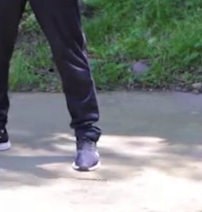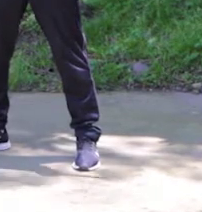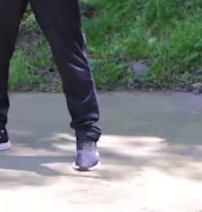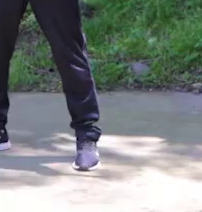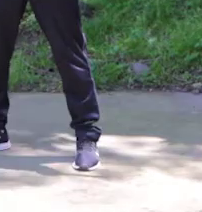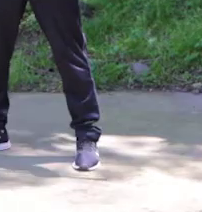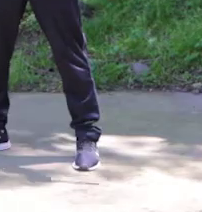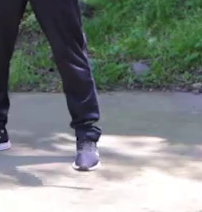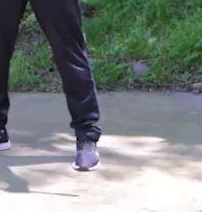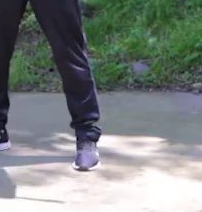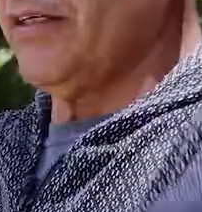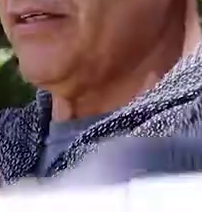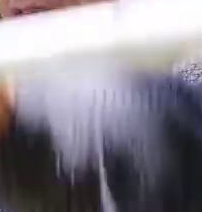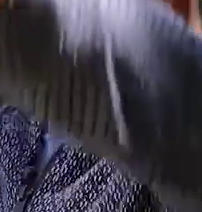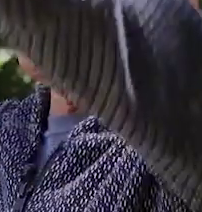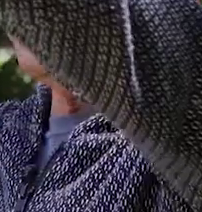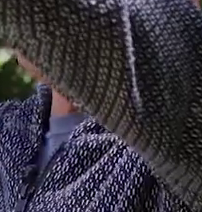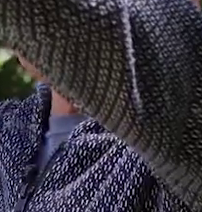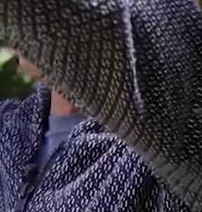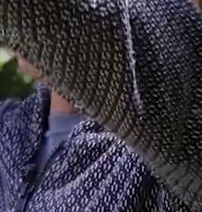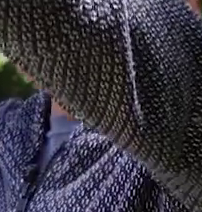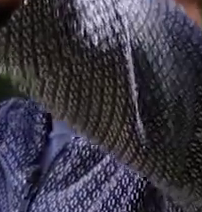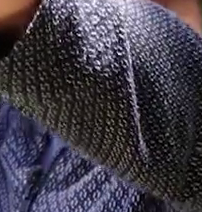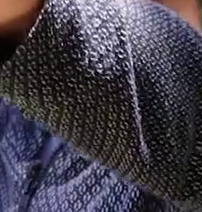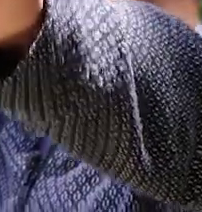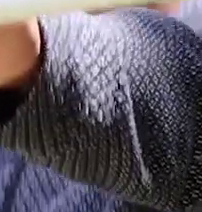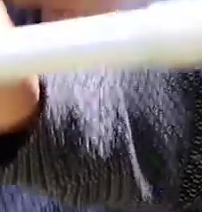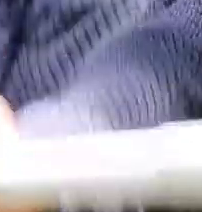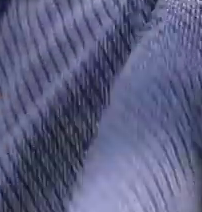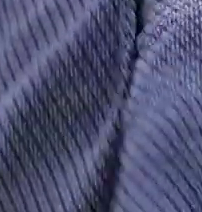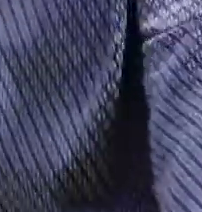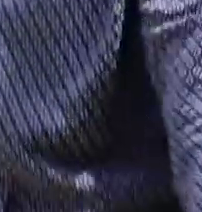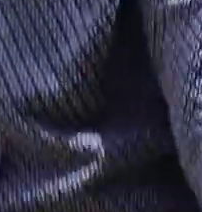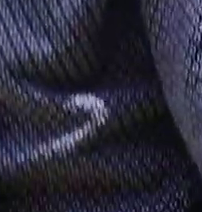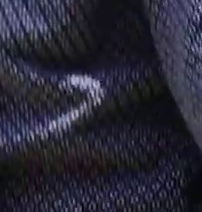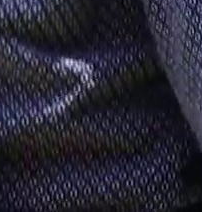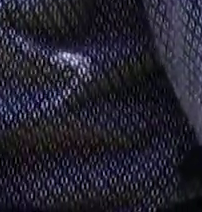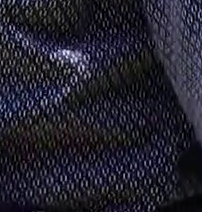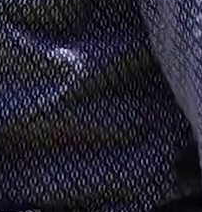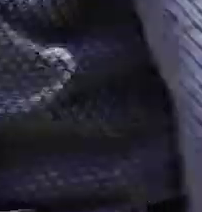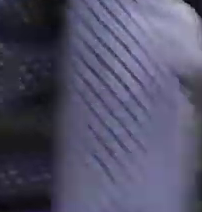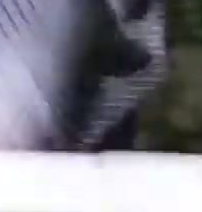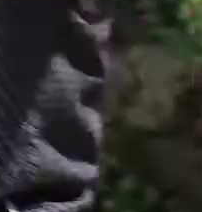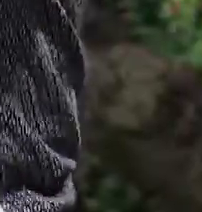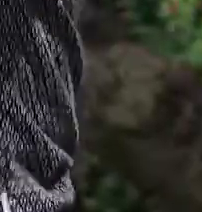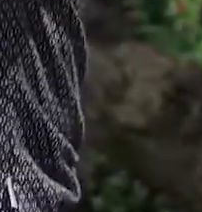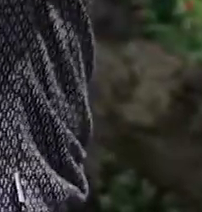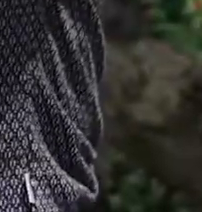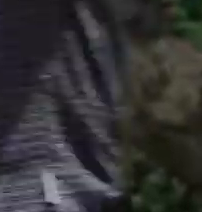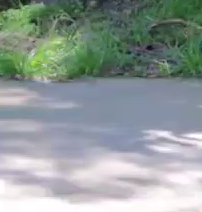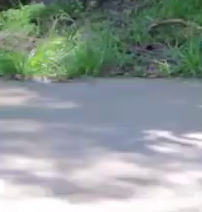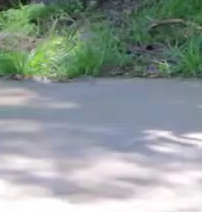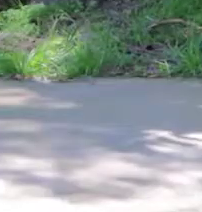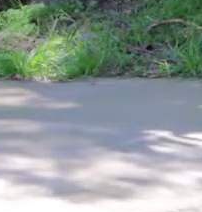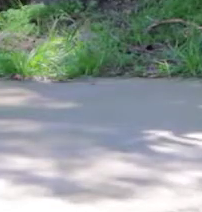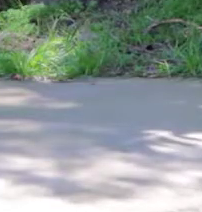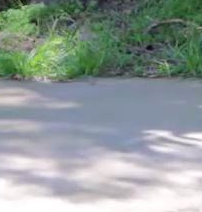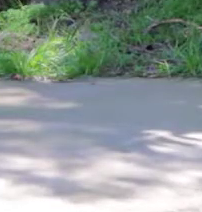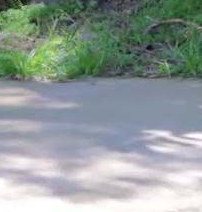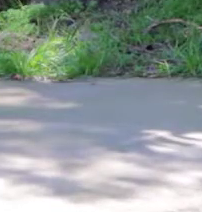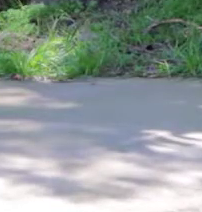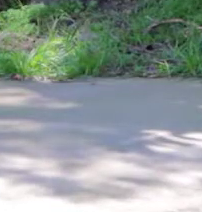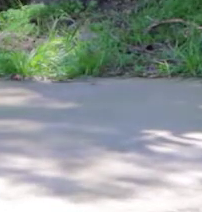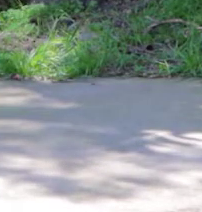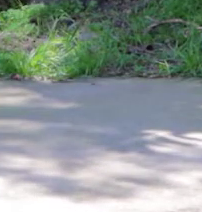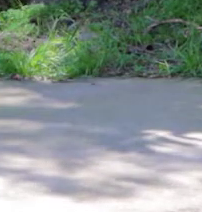manteniendo la toalla en extendida bajamos y subimos sujetamos